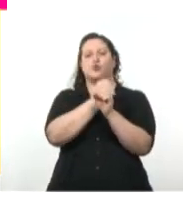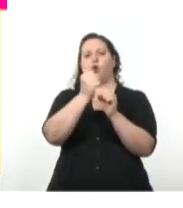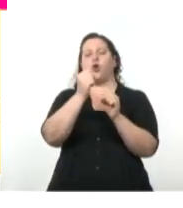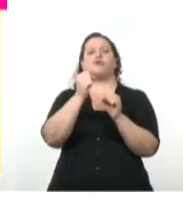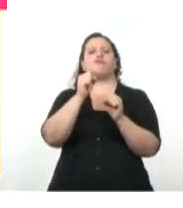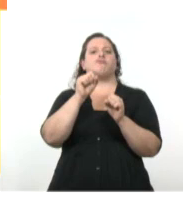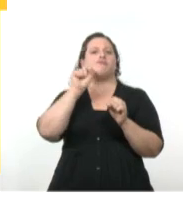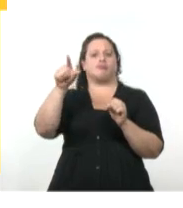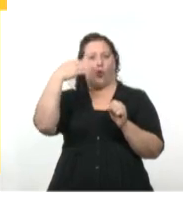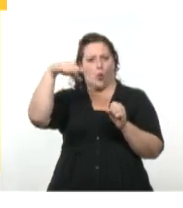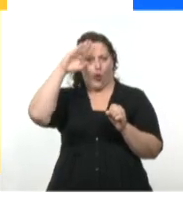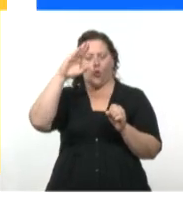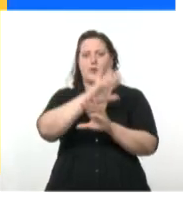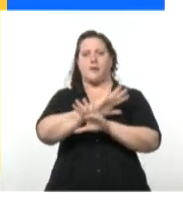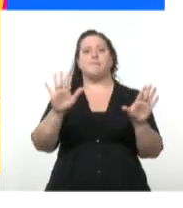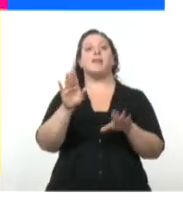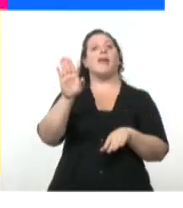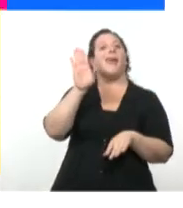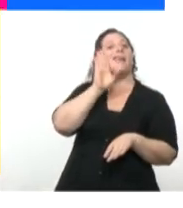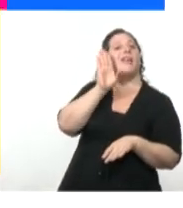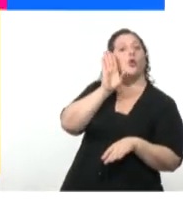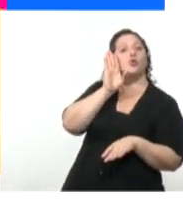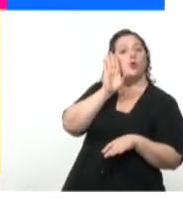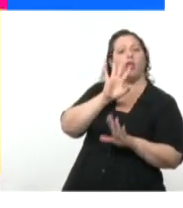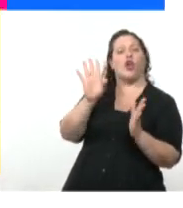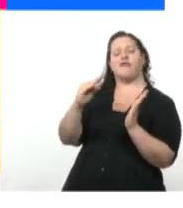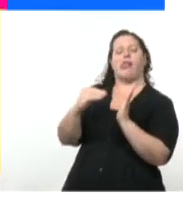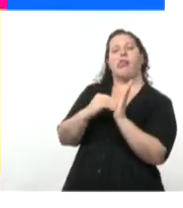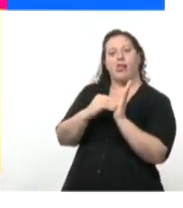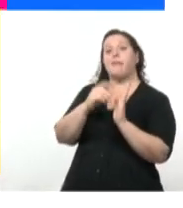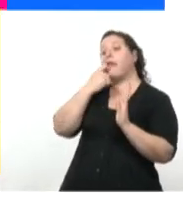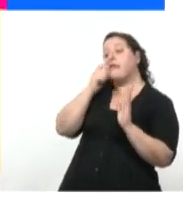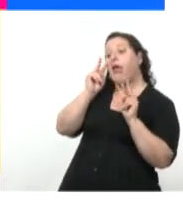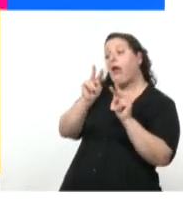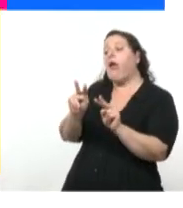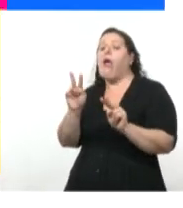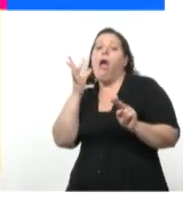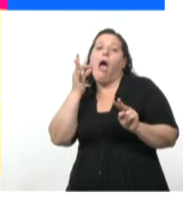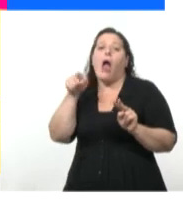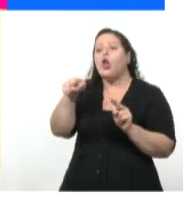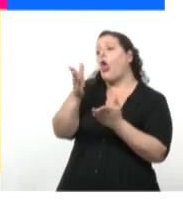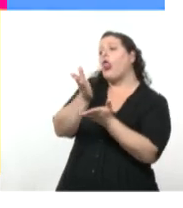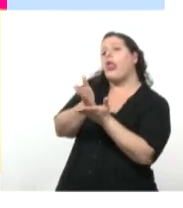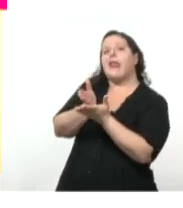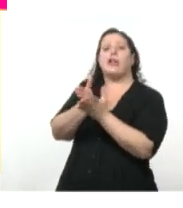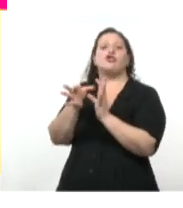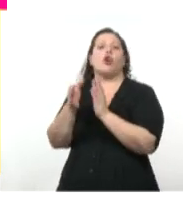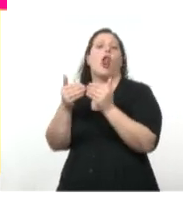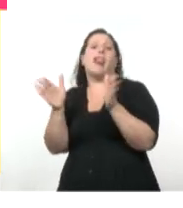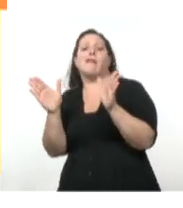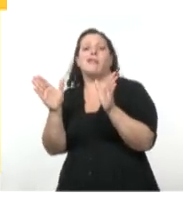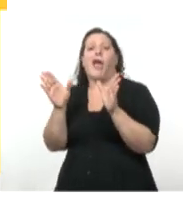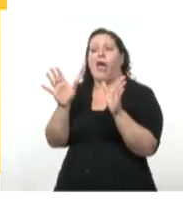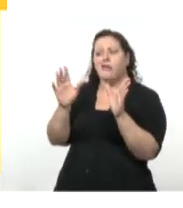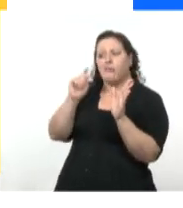se reservan el derecho de intervenir directamente en la isla si consideran que se están violando derechos o libertades. Así, con una